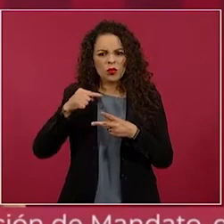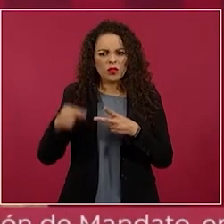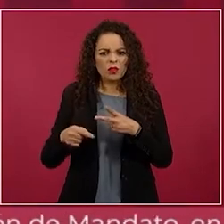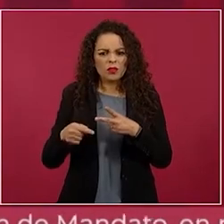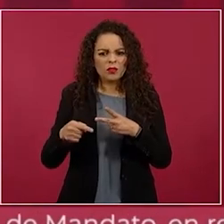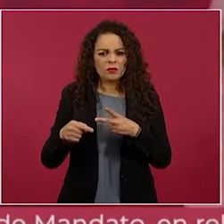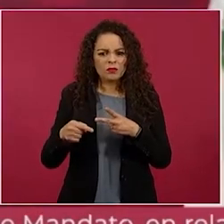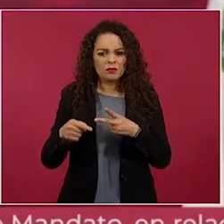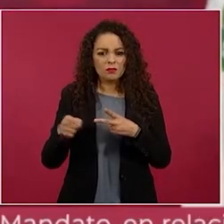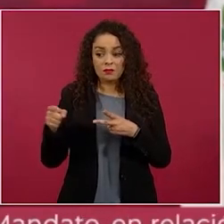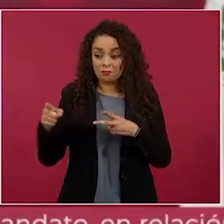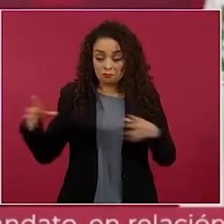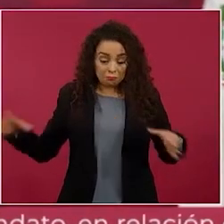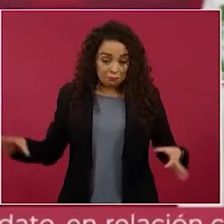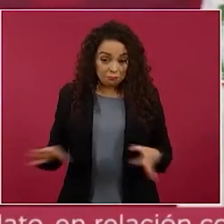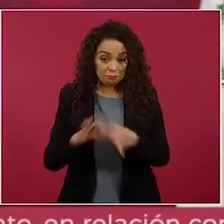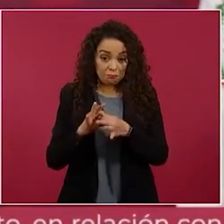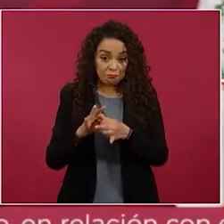articule